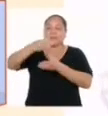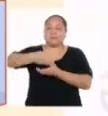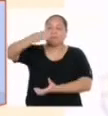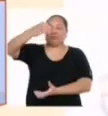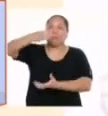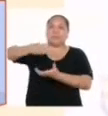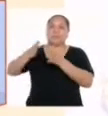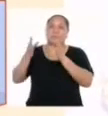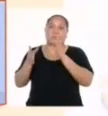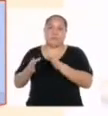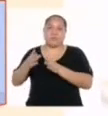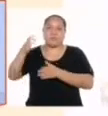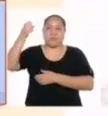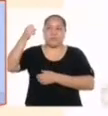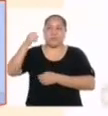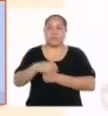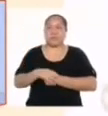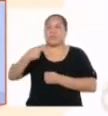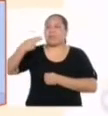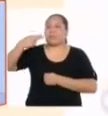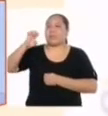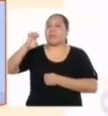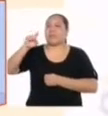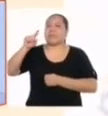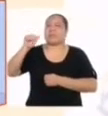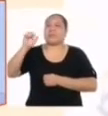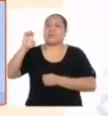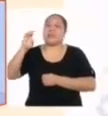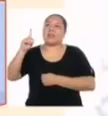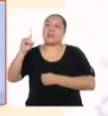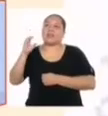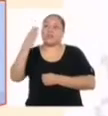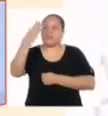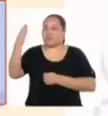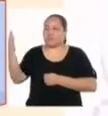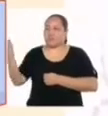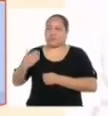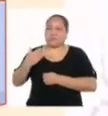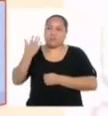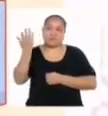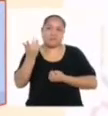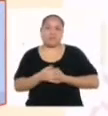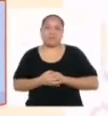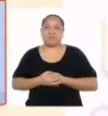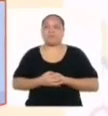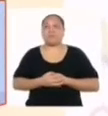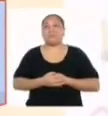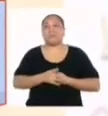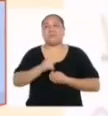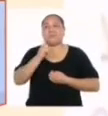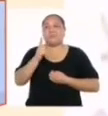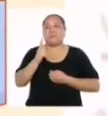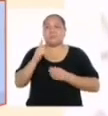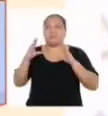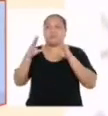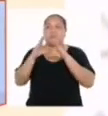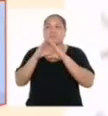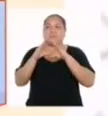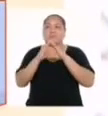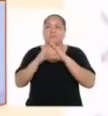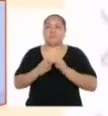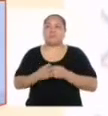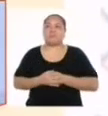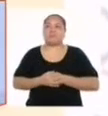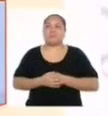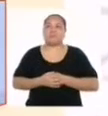leche que usamos hace un rato. Aunque los hexahedros podrían ser como estos tres modelos que se muestran aquí. Uno de ellos con caras triangulares.